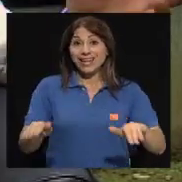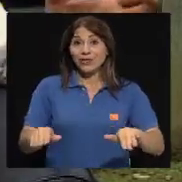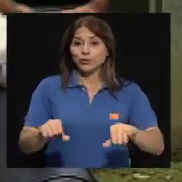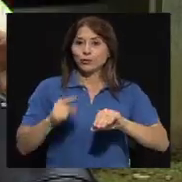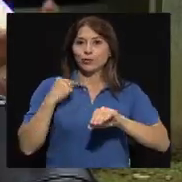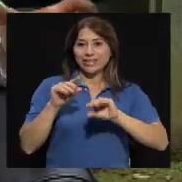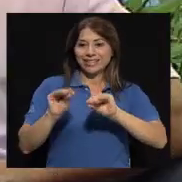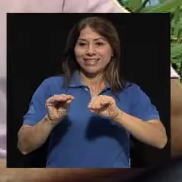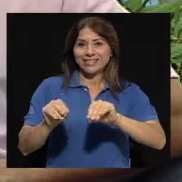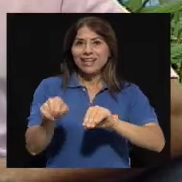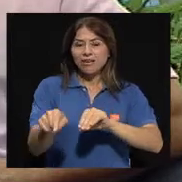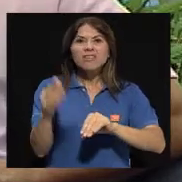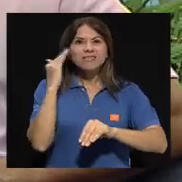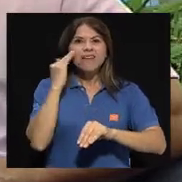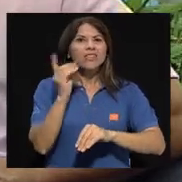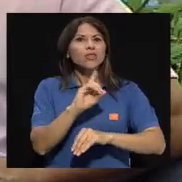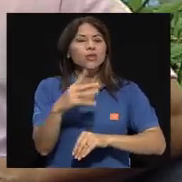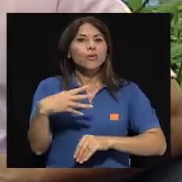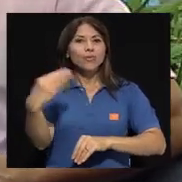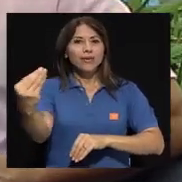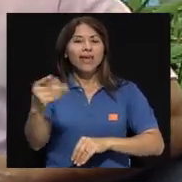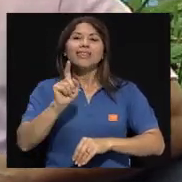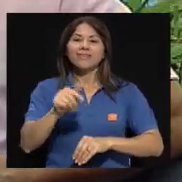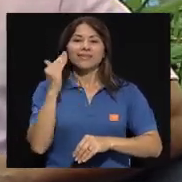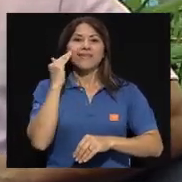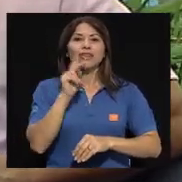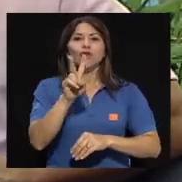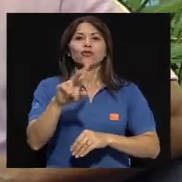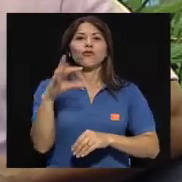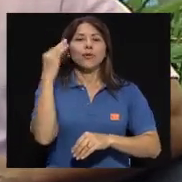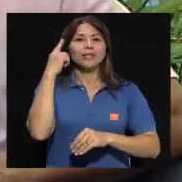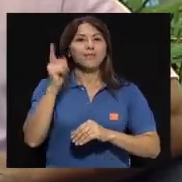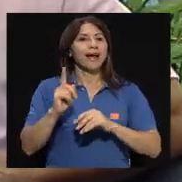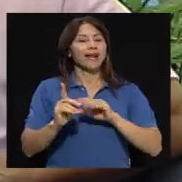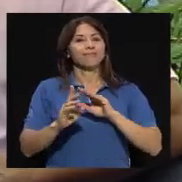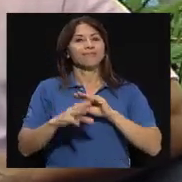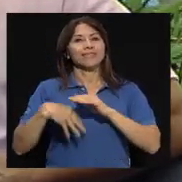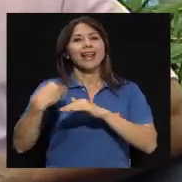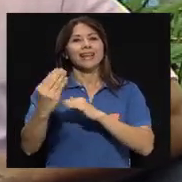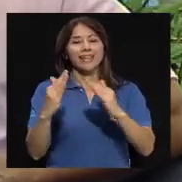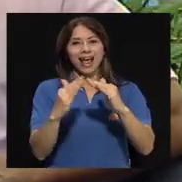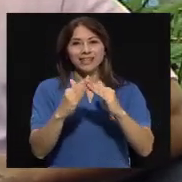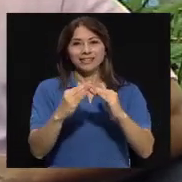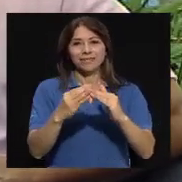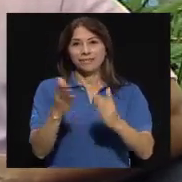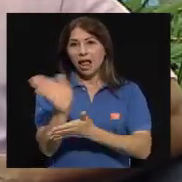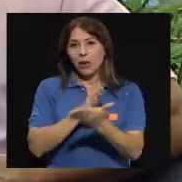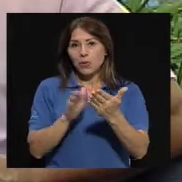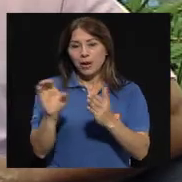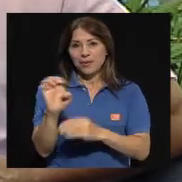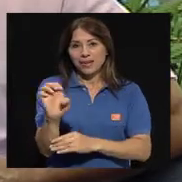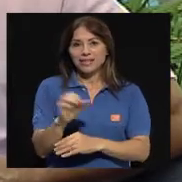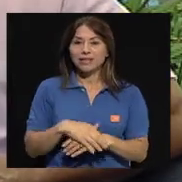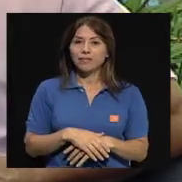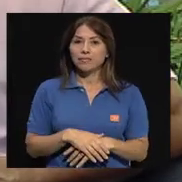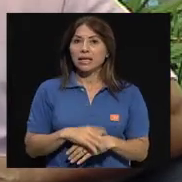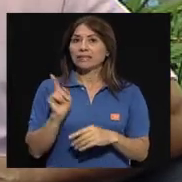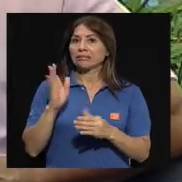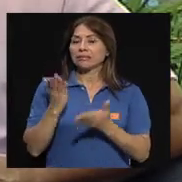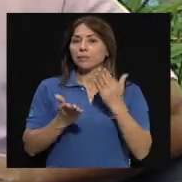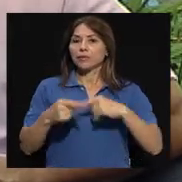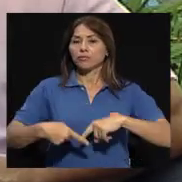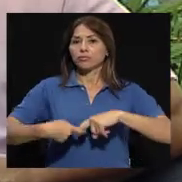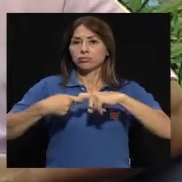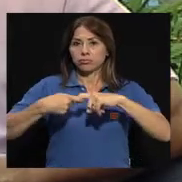dos rutas de vacación en la casa. Don Cristóbal, tal vez si quisiera hacer una pausa acá, porque el tema que usted maneja este de los niños, sí me